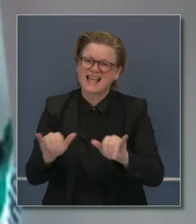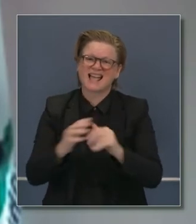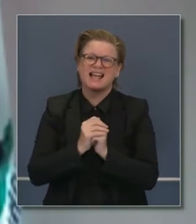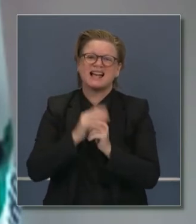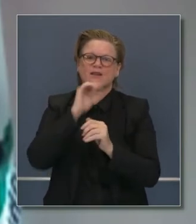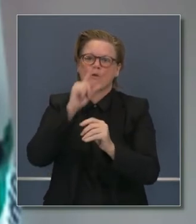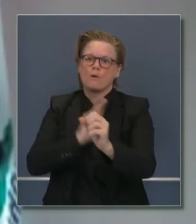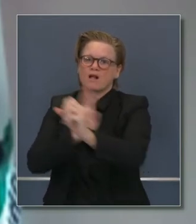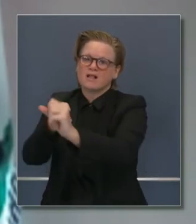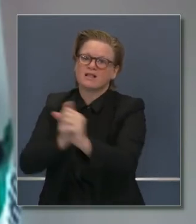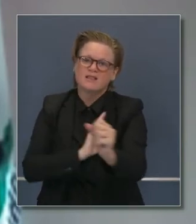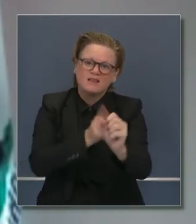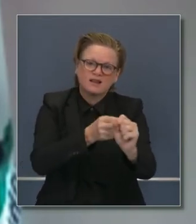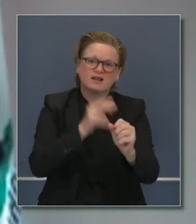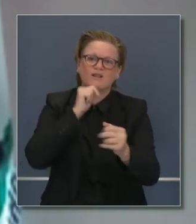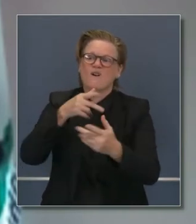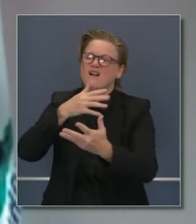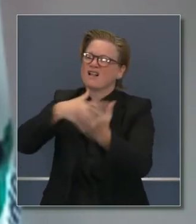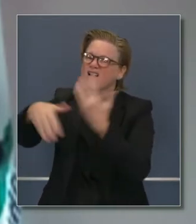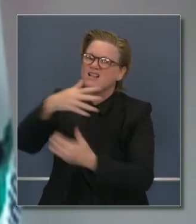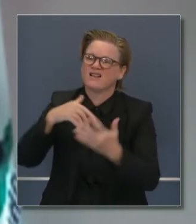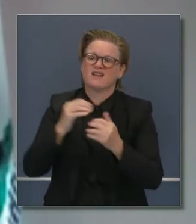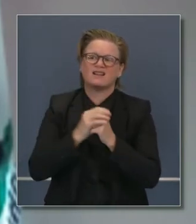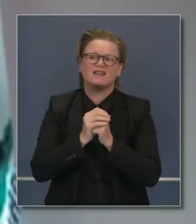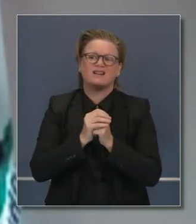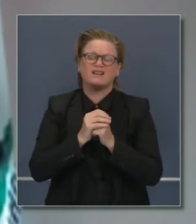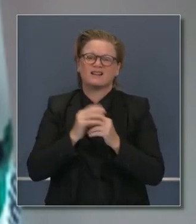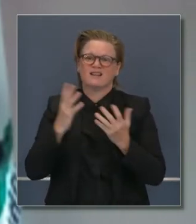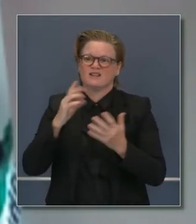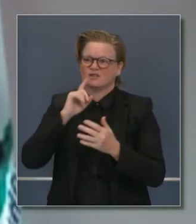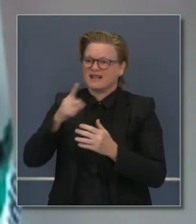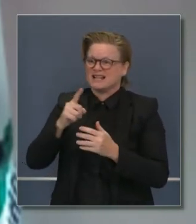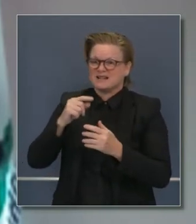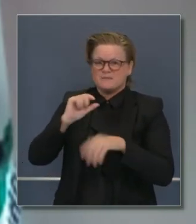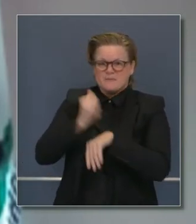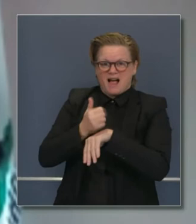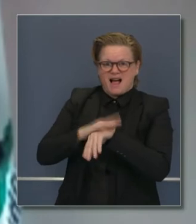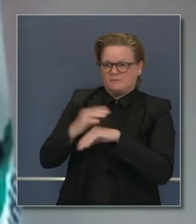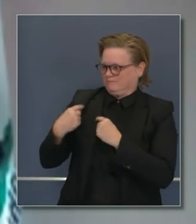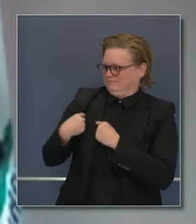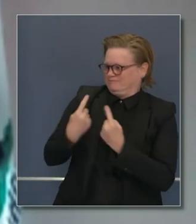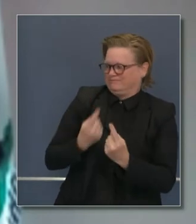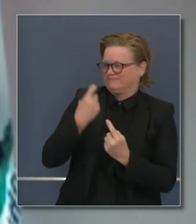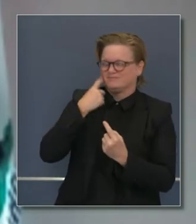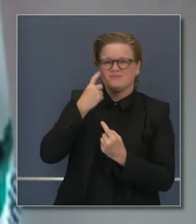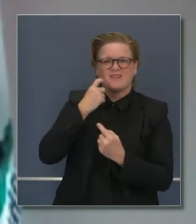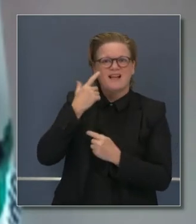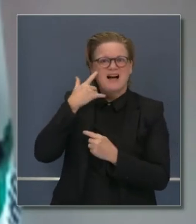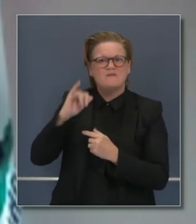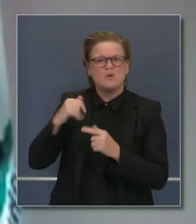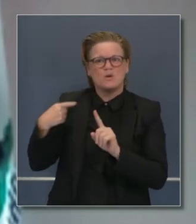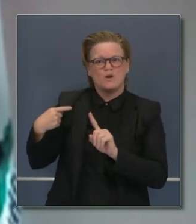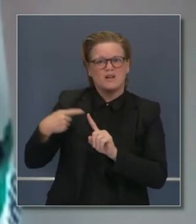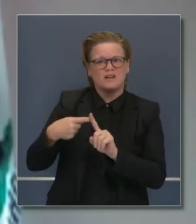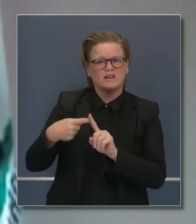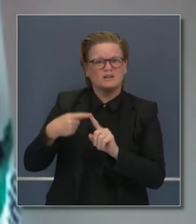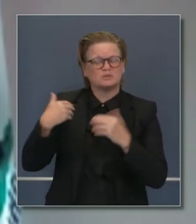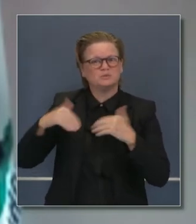personas de afuera de su casa. Lo que está ocurriendo en California es que muchas personas que viajaron fuera de nuestro Estado,